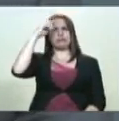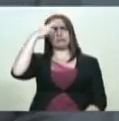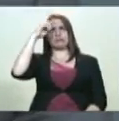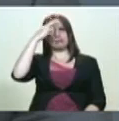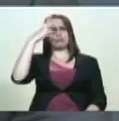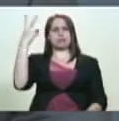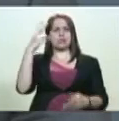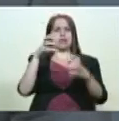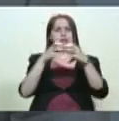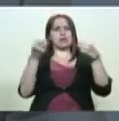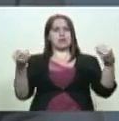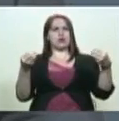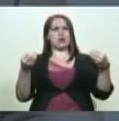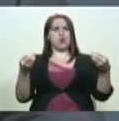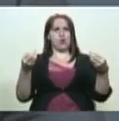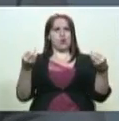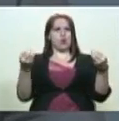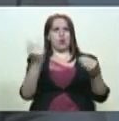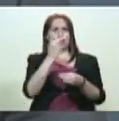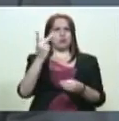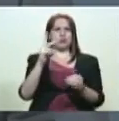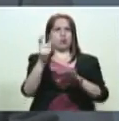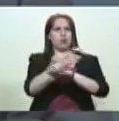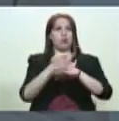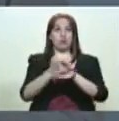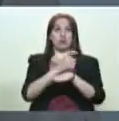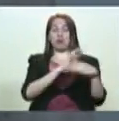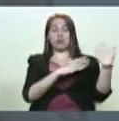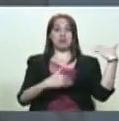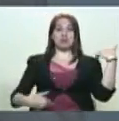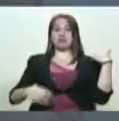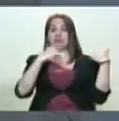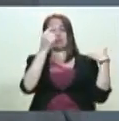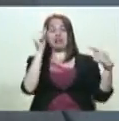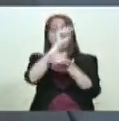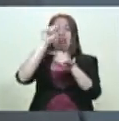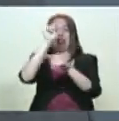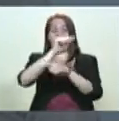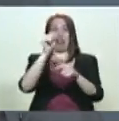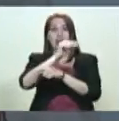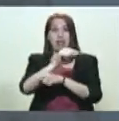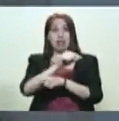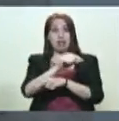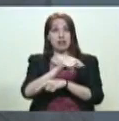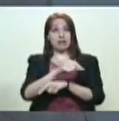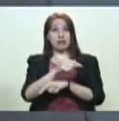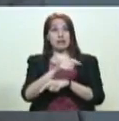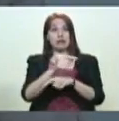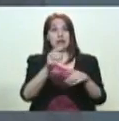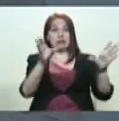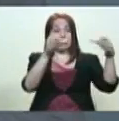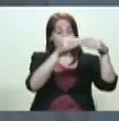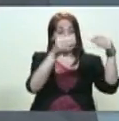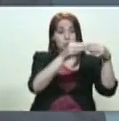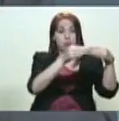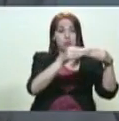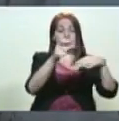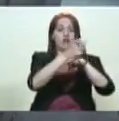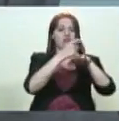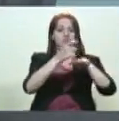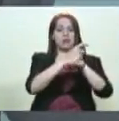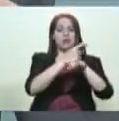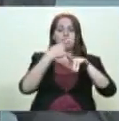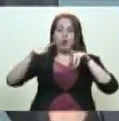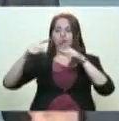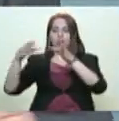fragmentación que existe en ese gobierno. El presidente de esa potencia está al frente técnicamente del gobierno, pero